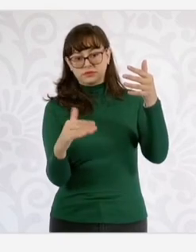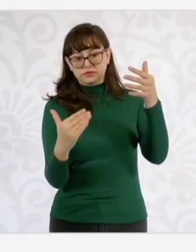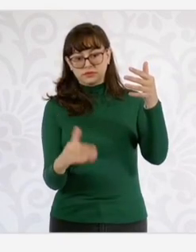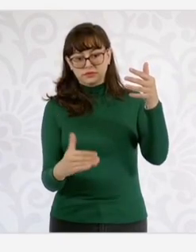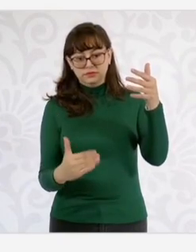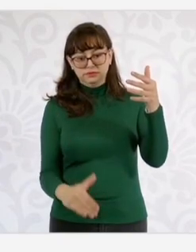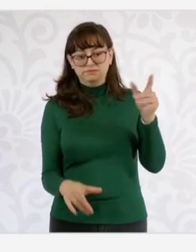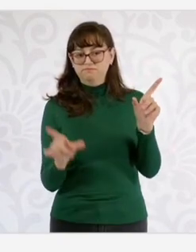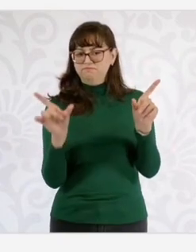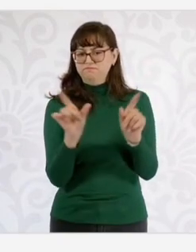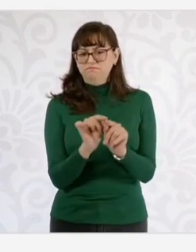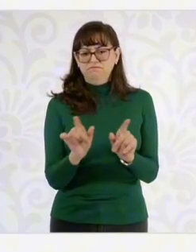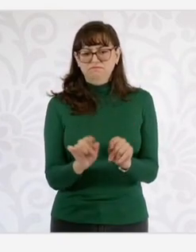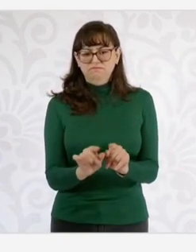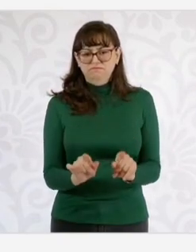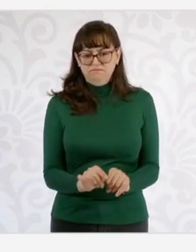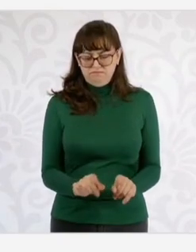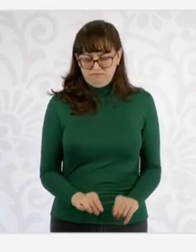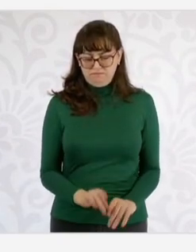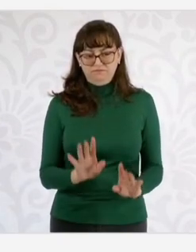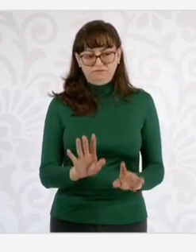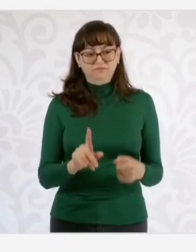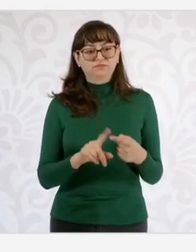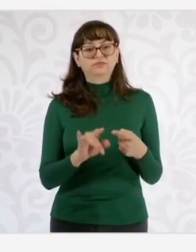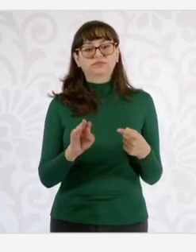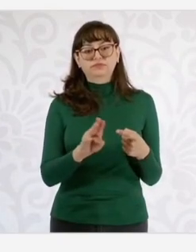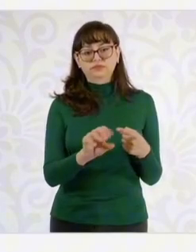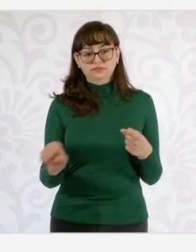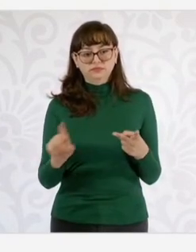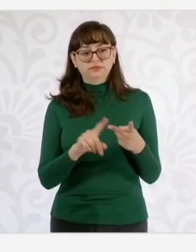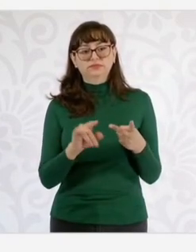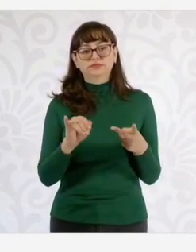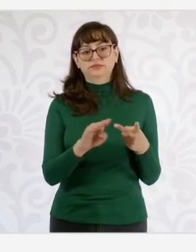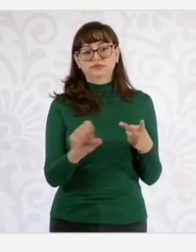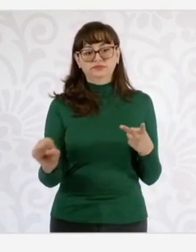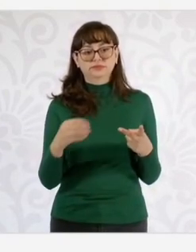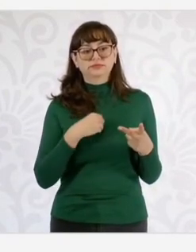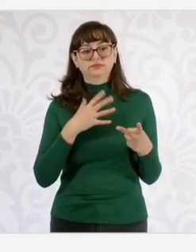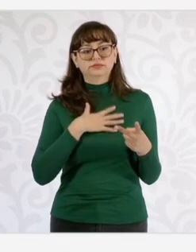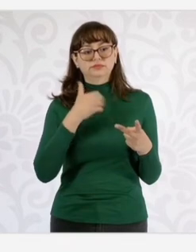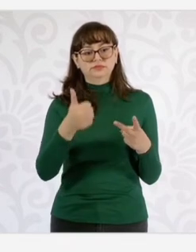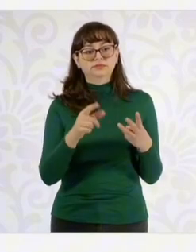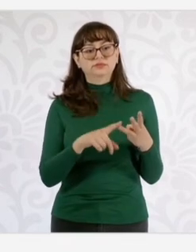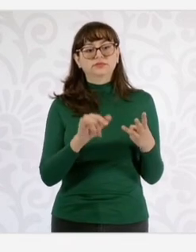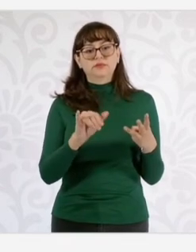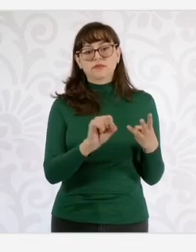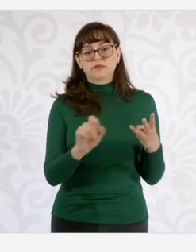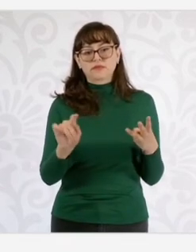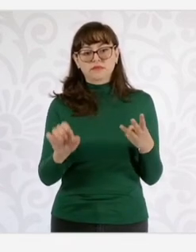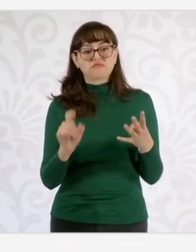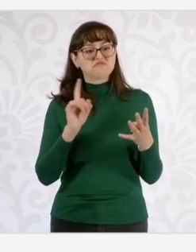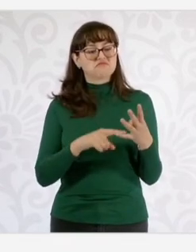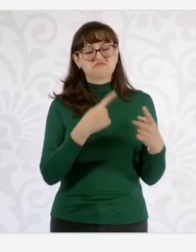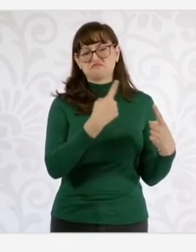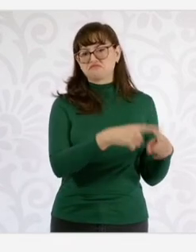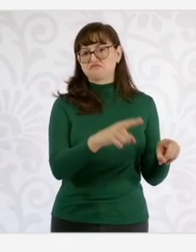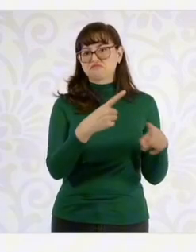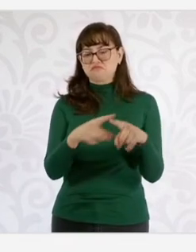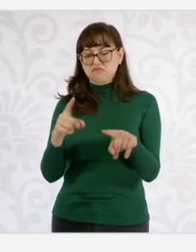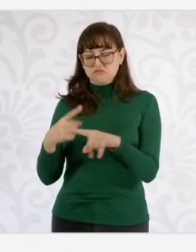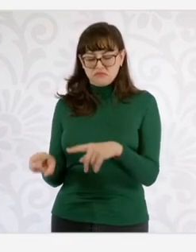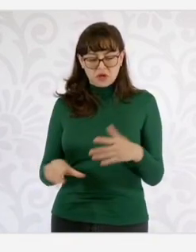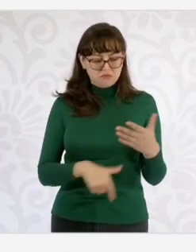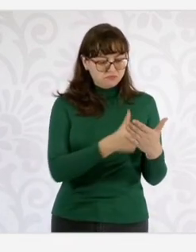En primer lugar, las instituciones de salud, el IMSS, el IMSS-Bienestar, el Issste, los Institutos Nacionales de Salud, entre otros, definen sus